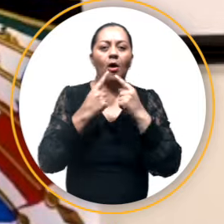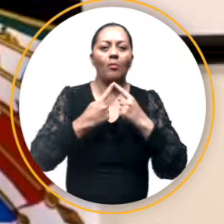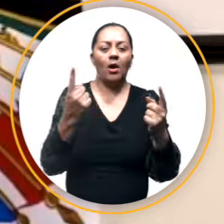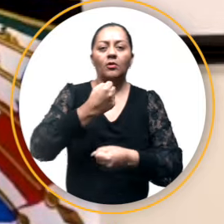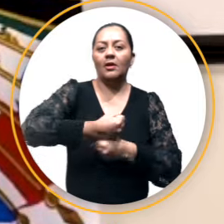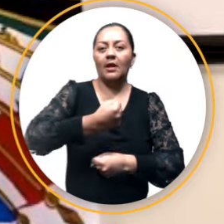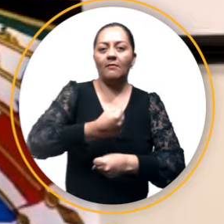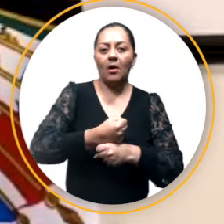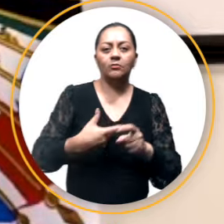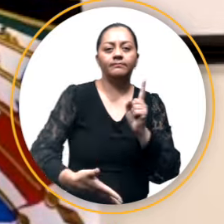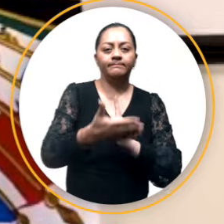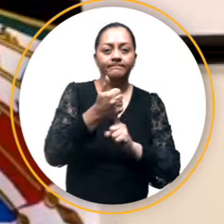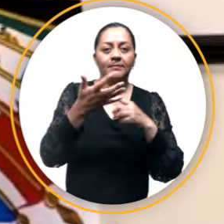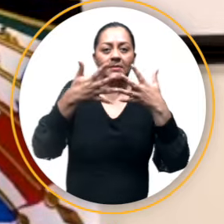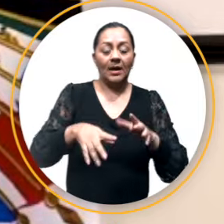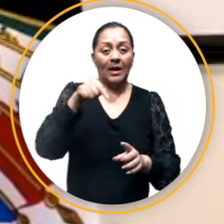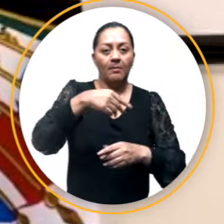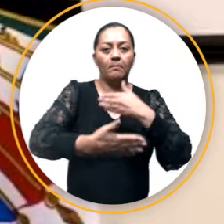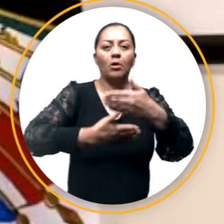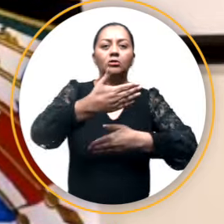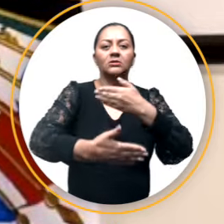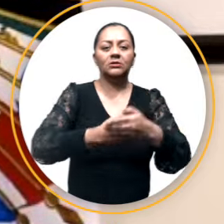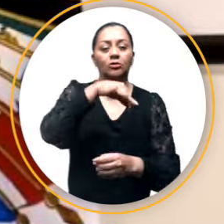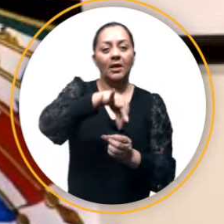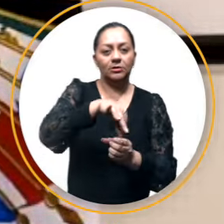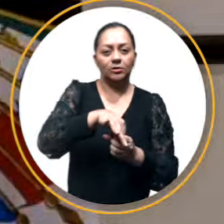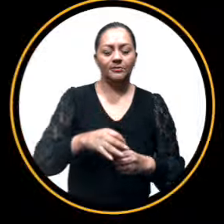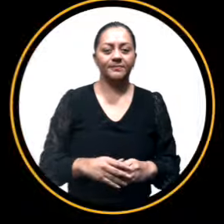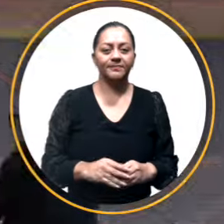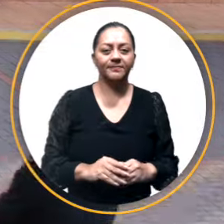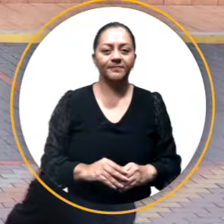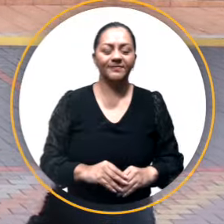convocatoria, logró llevar a cabo este proceso electoral.